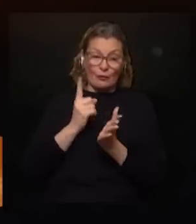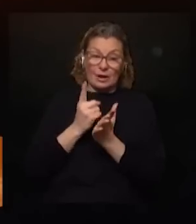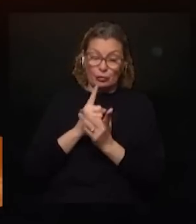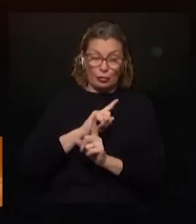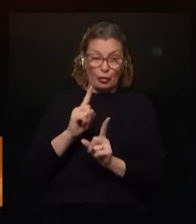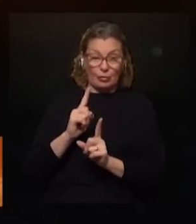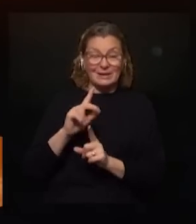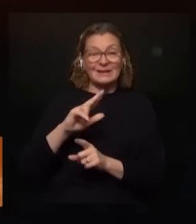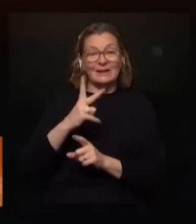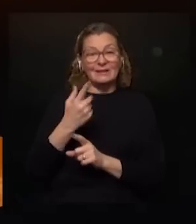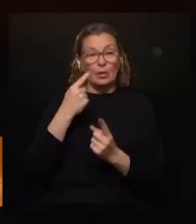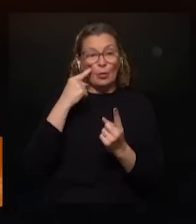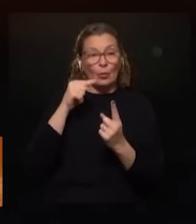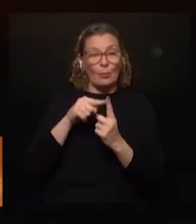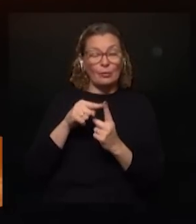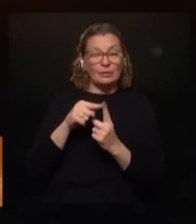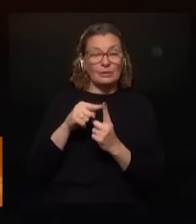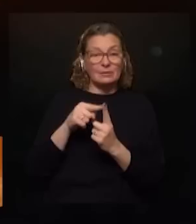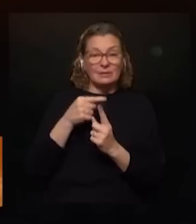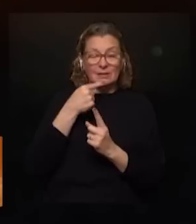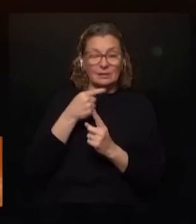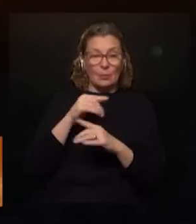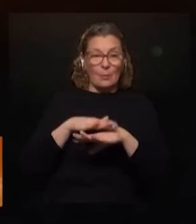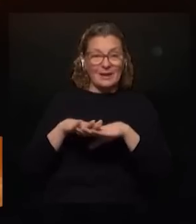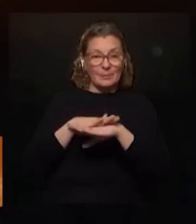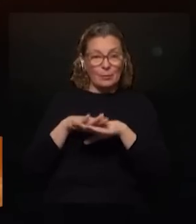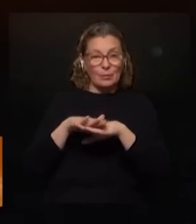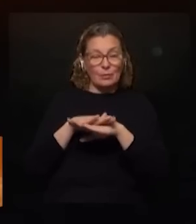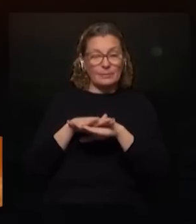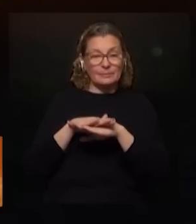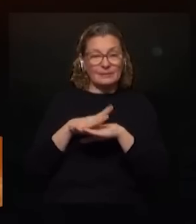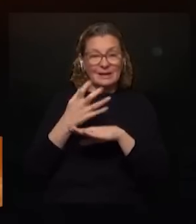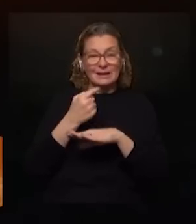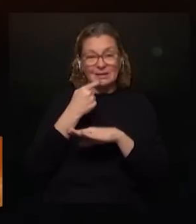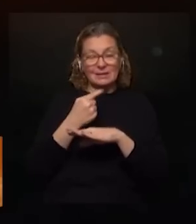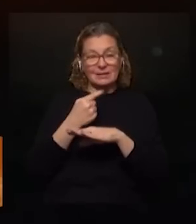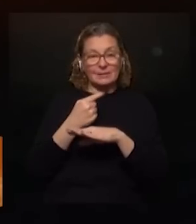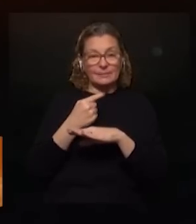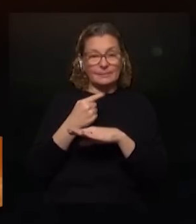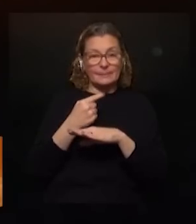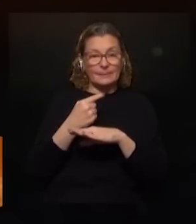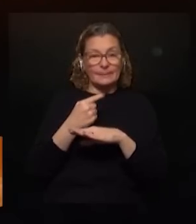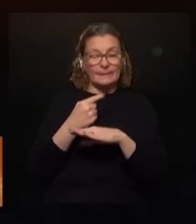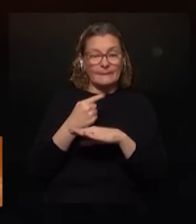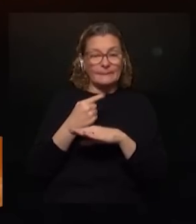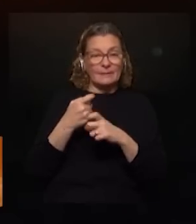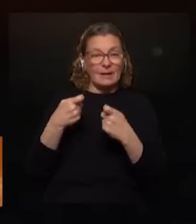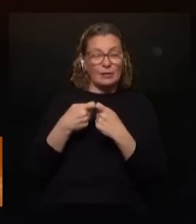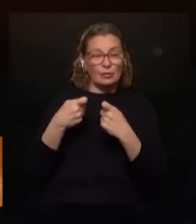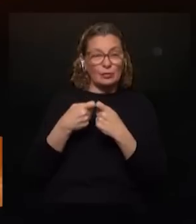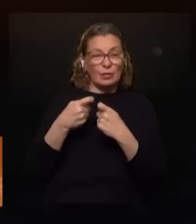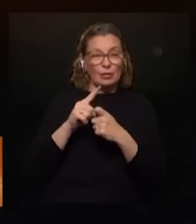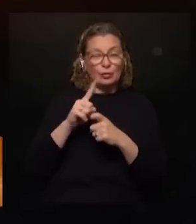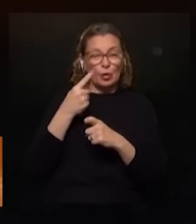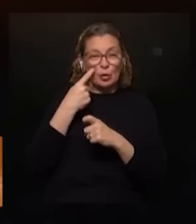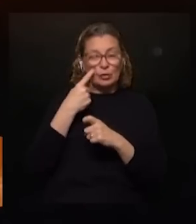tercera tiene que ver con establecer un mínimo que estaría asociado no conozco